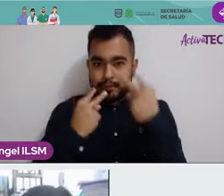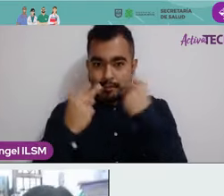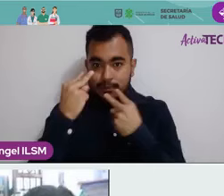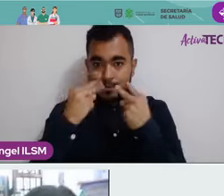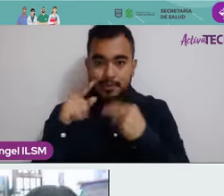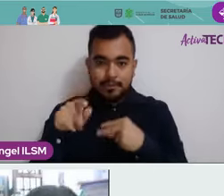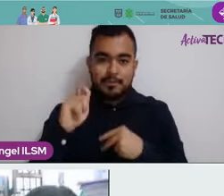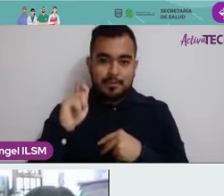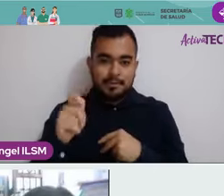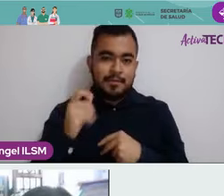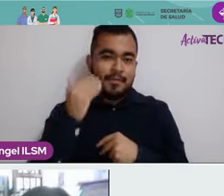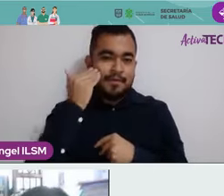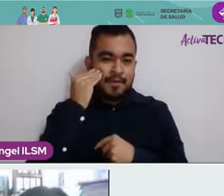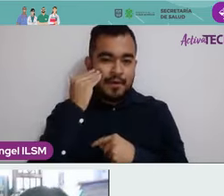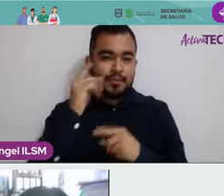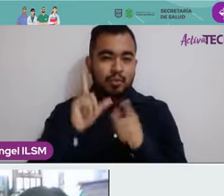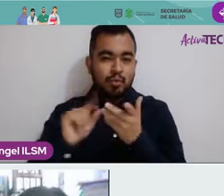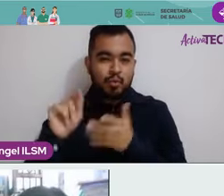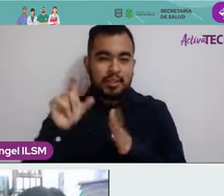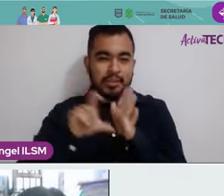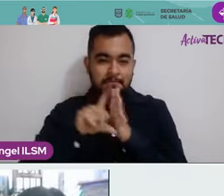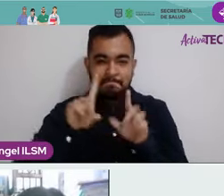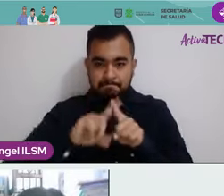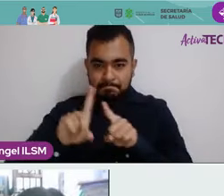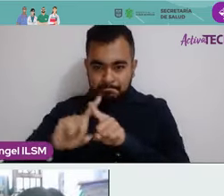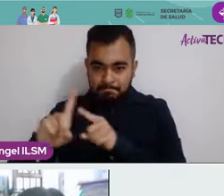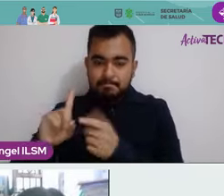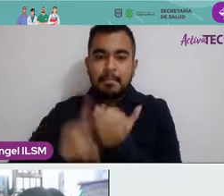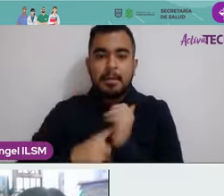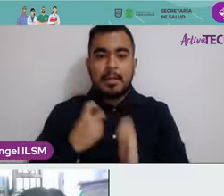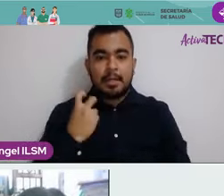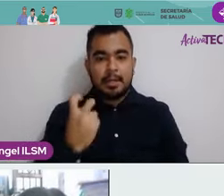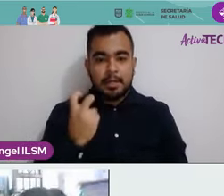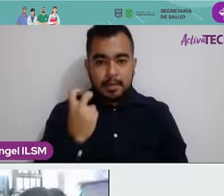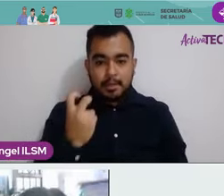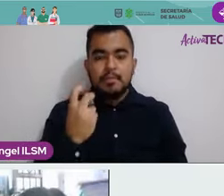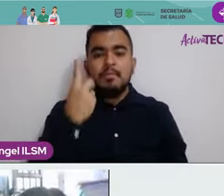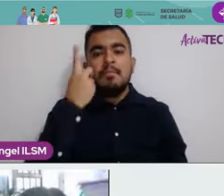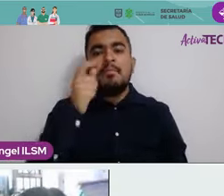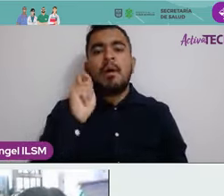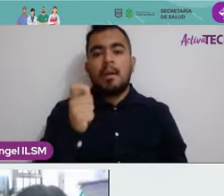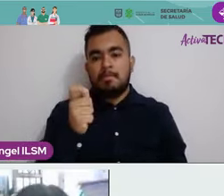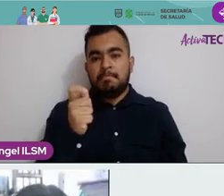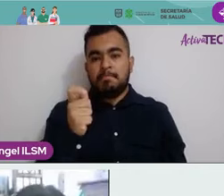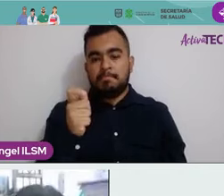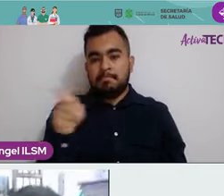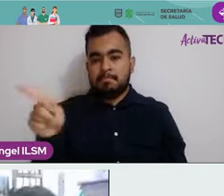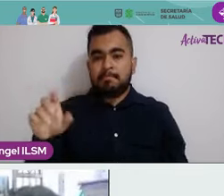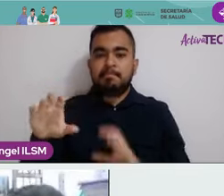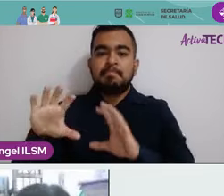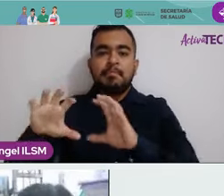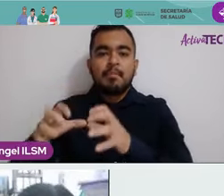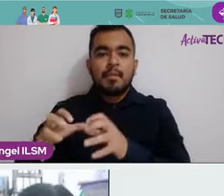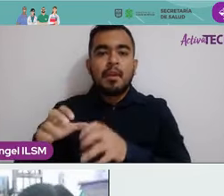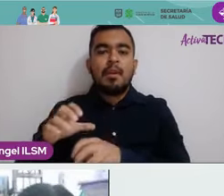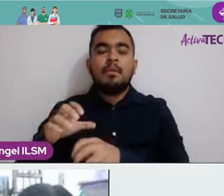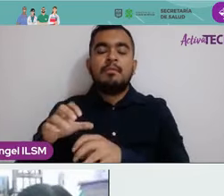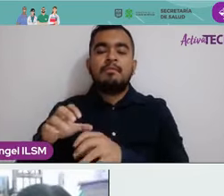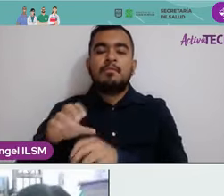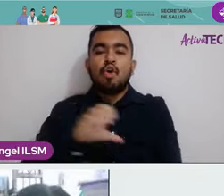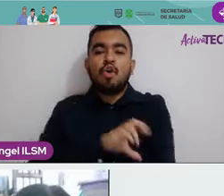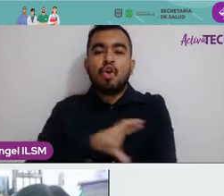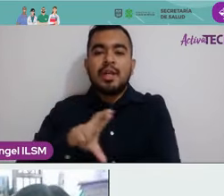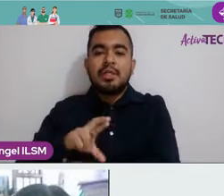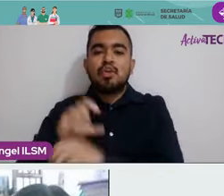y bueno, pues ellos ambos de la comunicación de, digo, de la coordinación de comunicación social. Asimismo